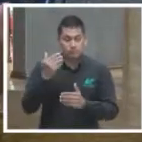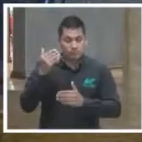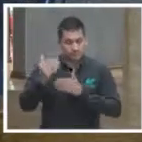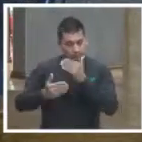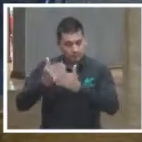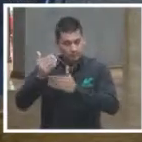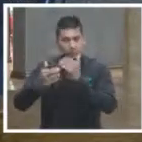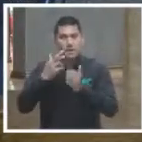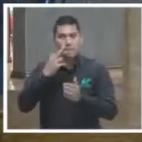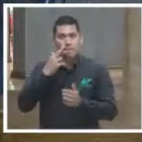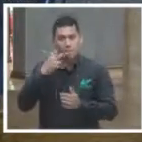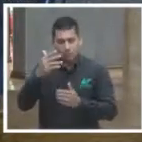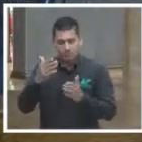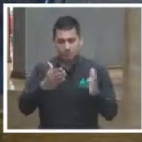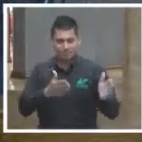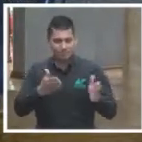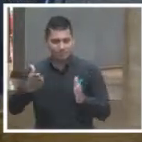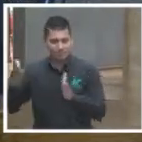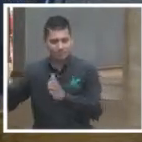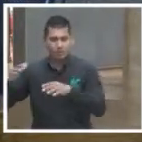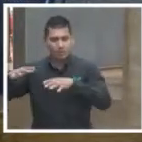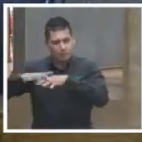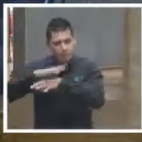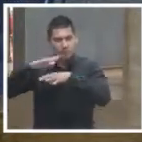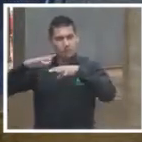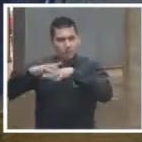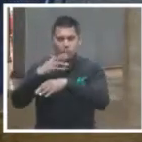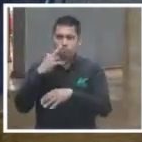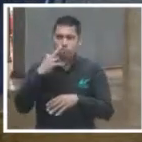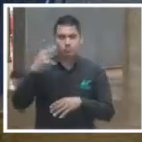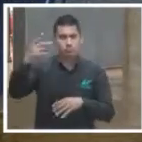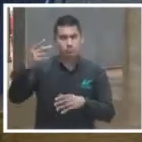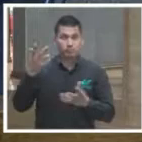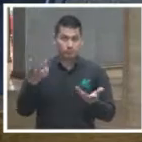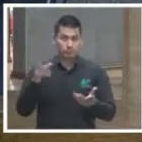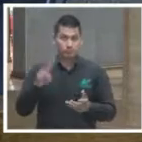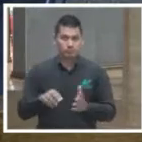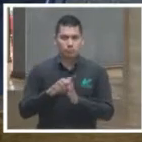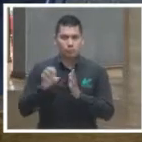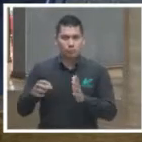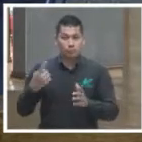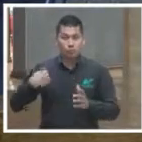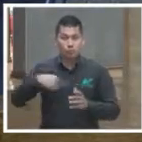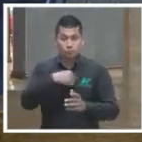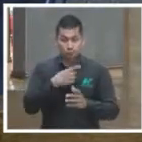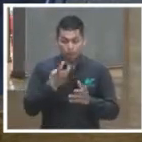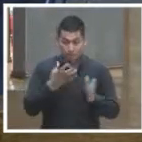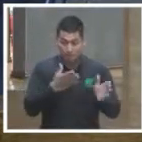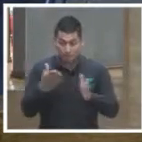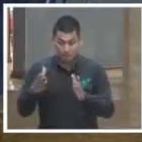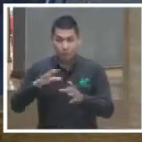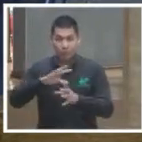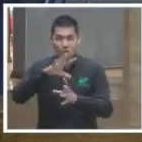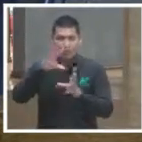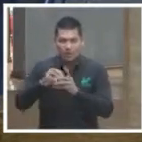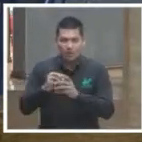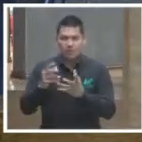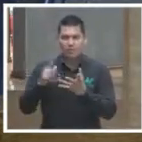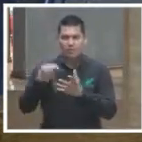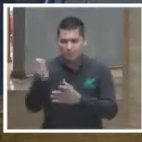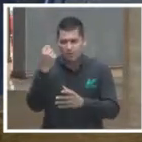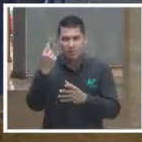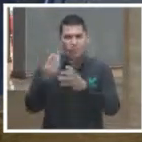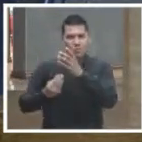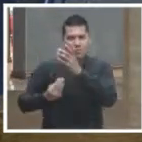muchísimo todo el proceso y donde se puede lograr efectivamente sacarle el máximo valor a las nuevas tecnologías,